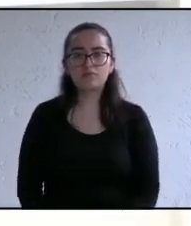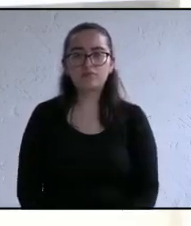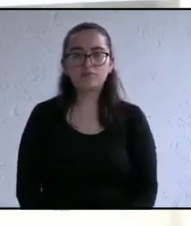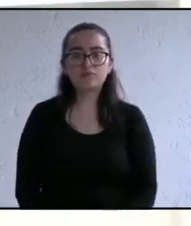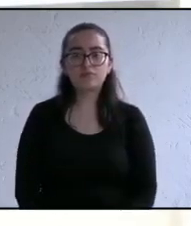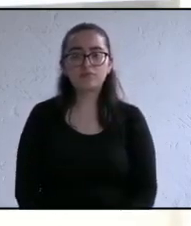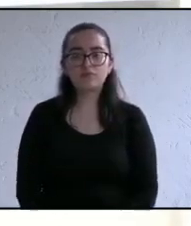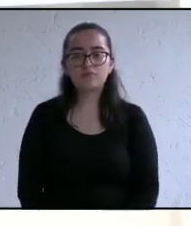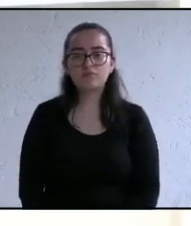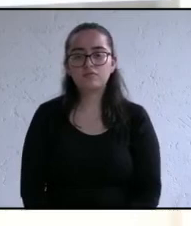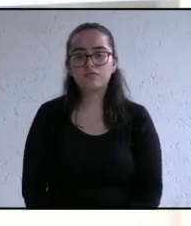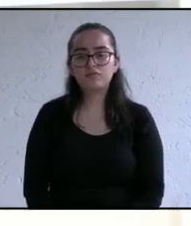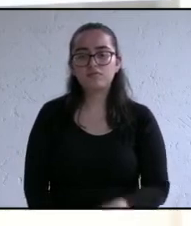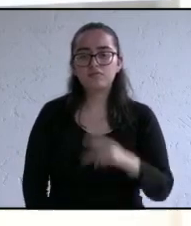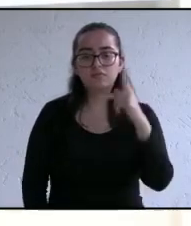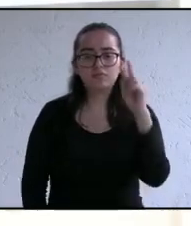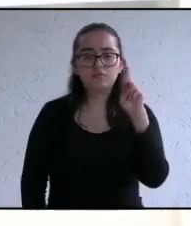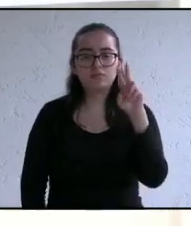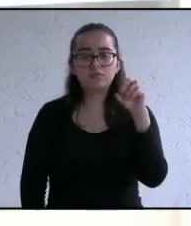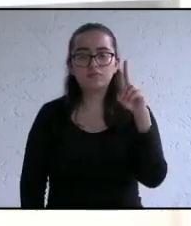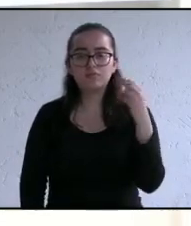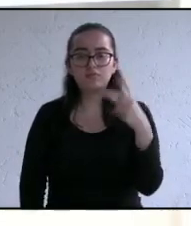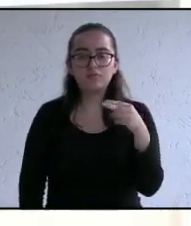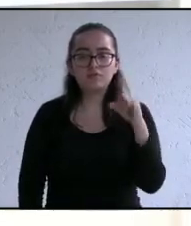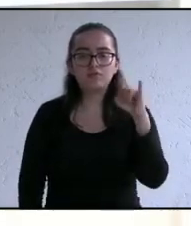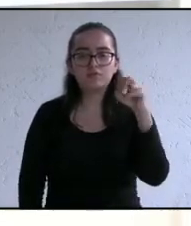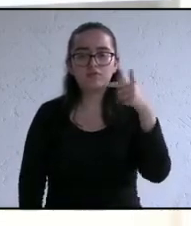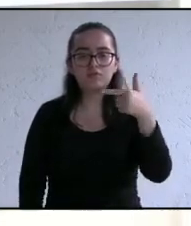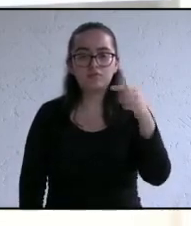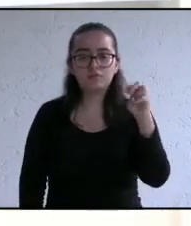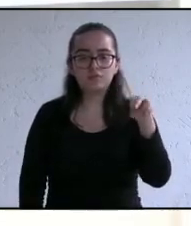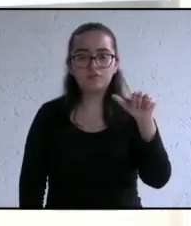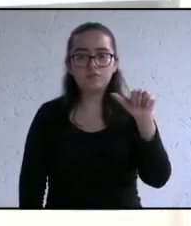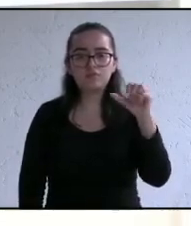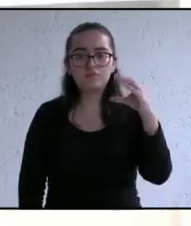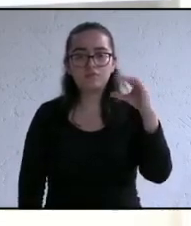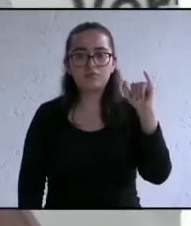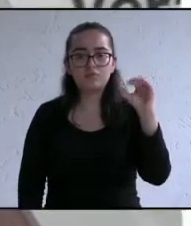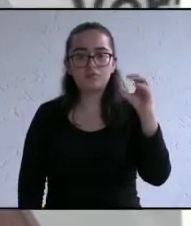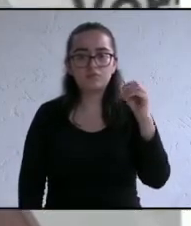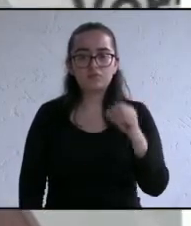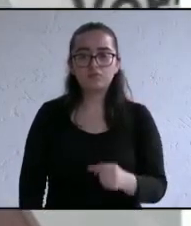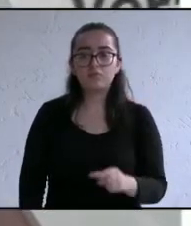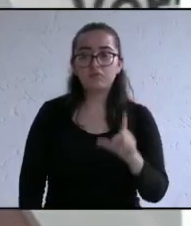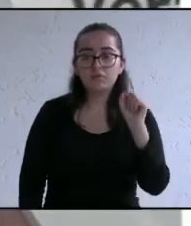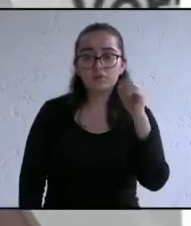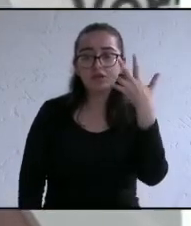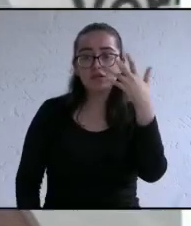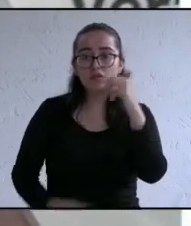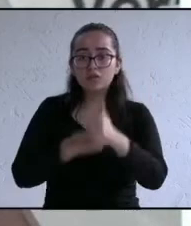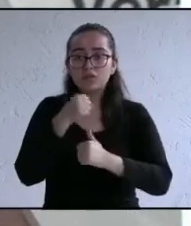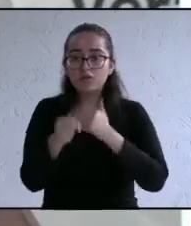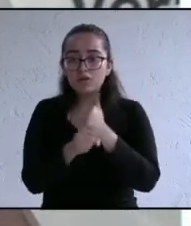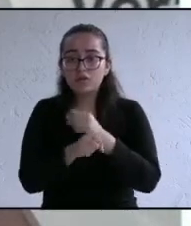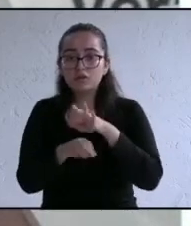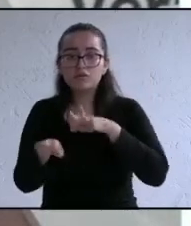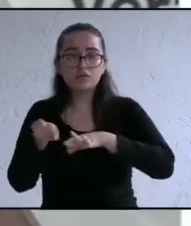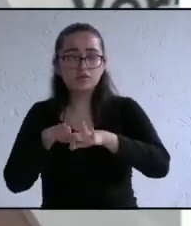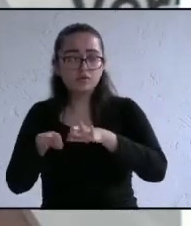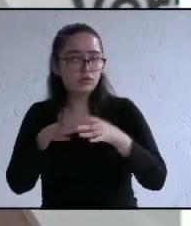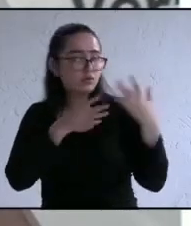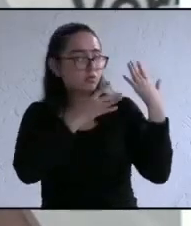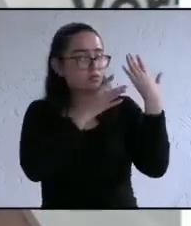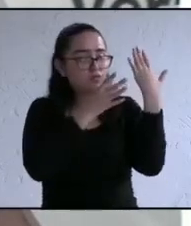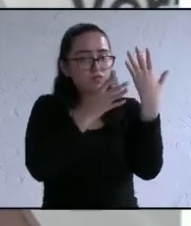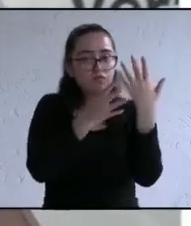candidato del partido del PRD Ignacio del Moral Acosta adelante candidato con 25 años de experiencia de